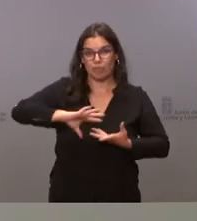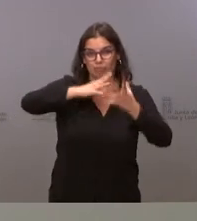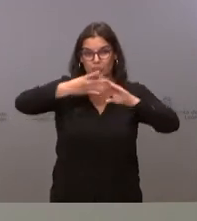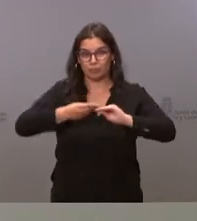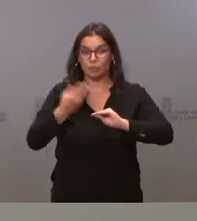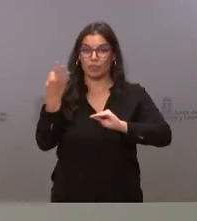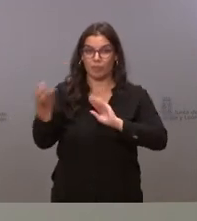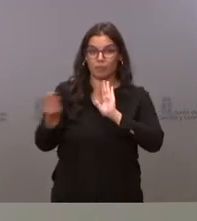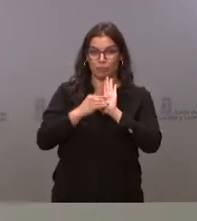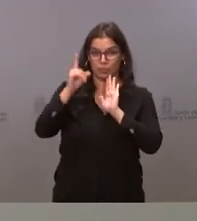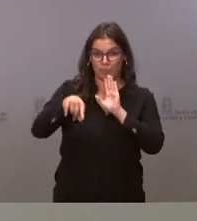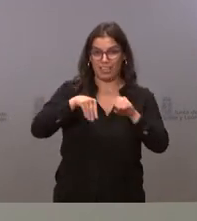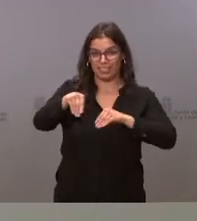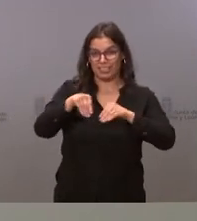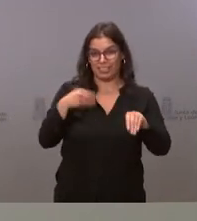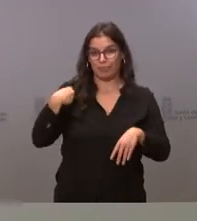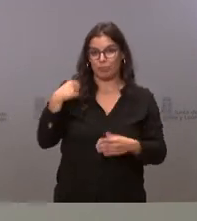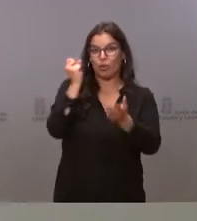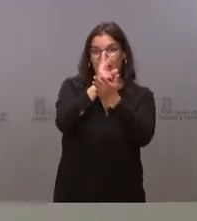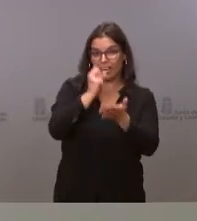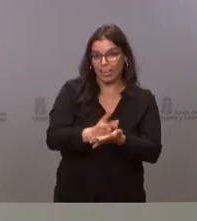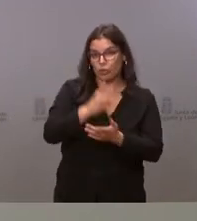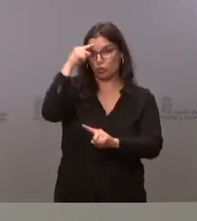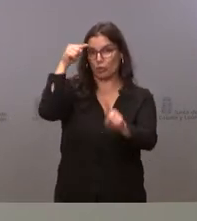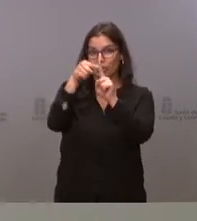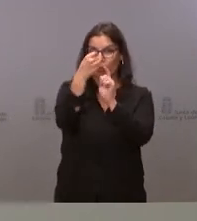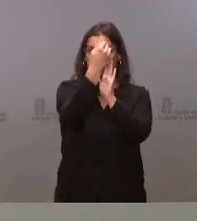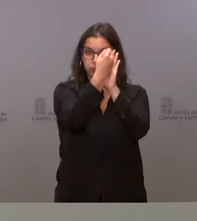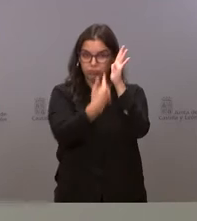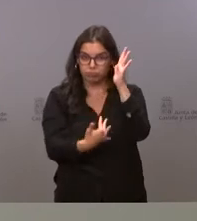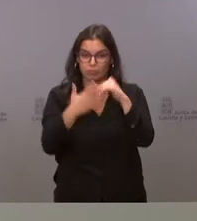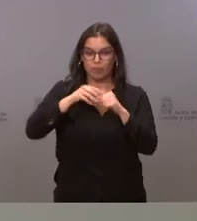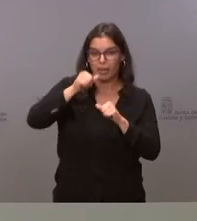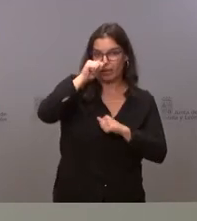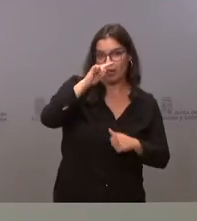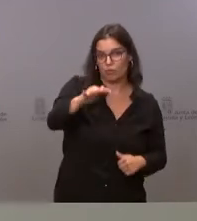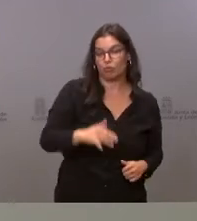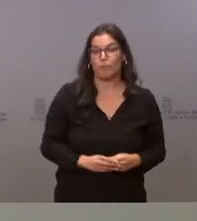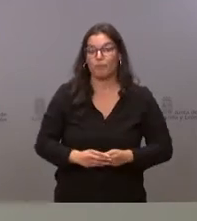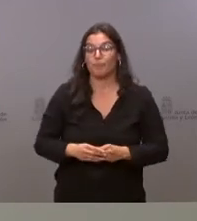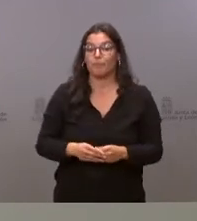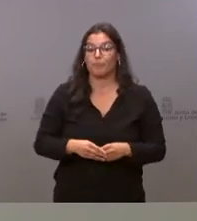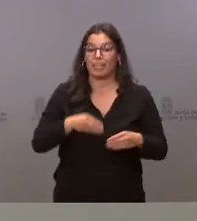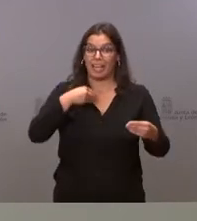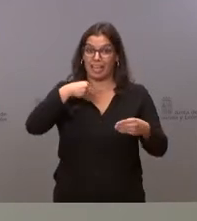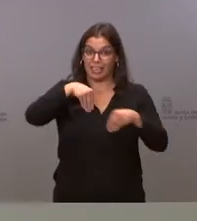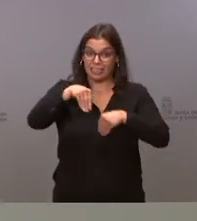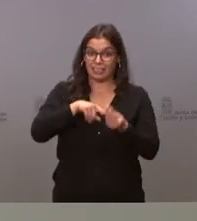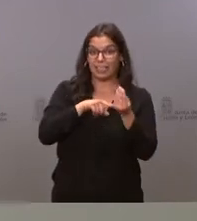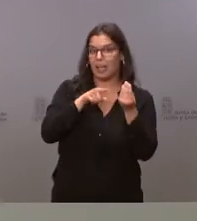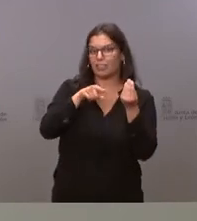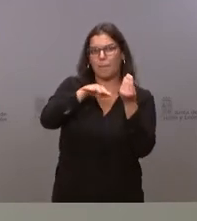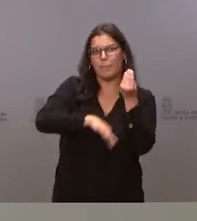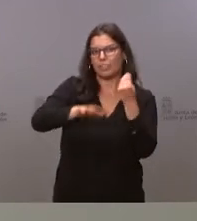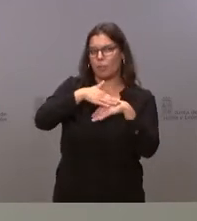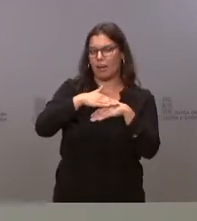contemplada dentro de estos retos y objetivos que tenemos para los próximos años. Es un instrumento básico de planificación en materia